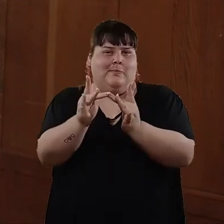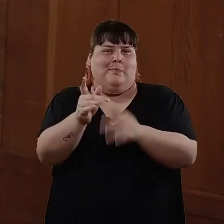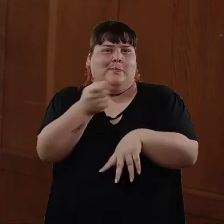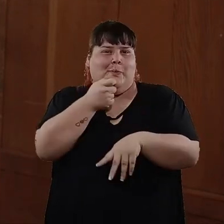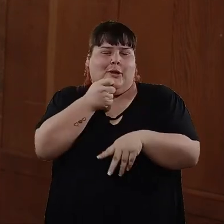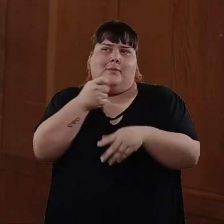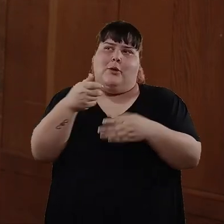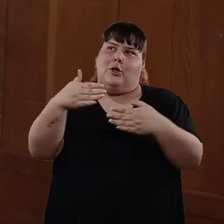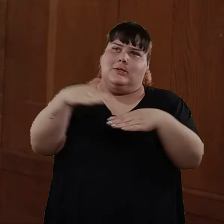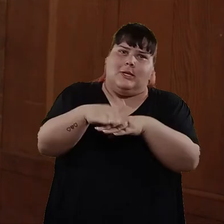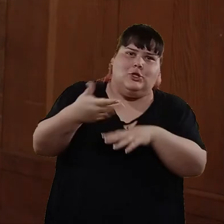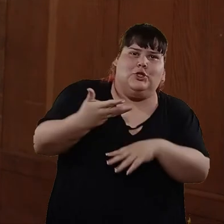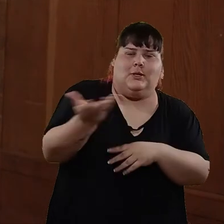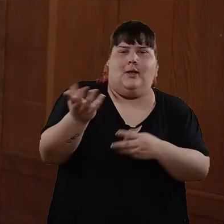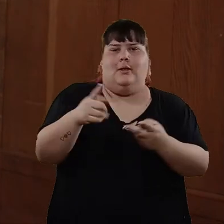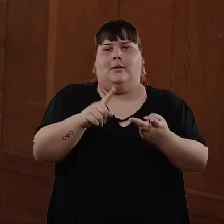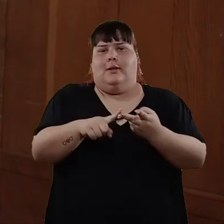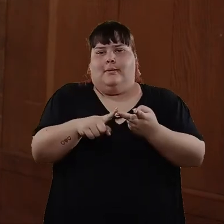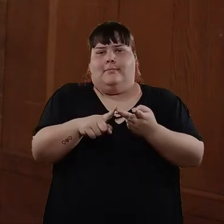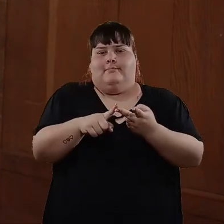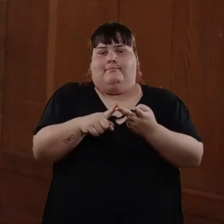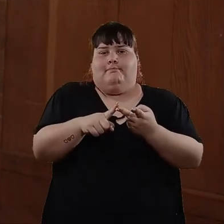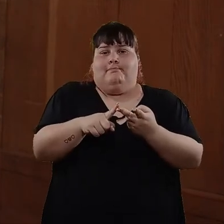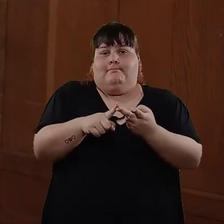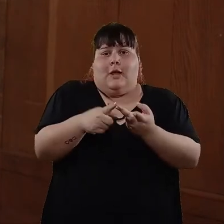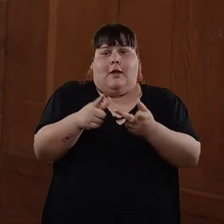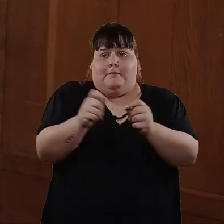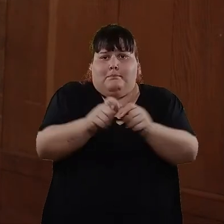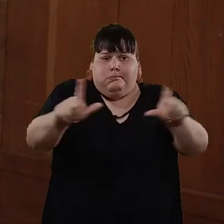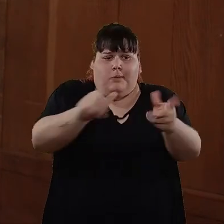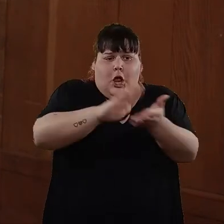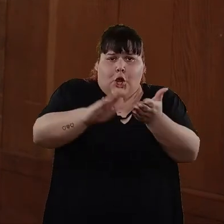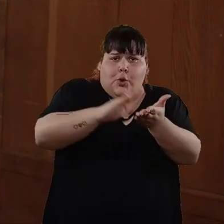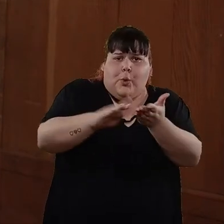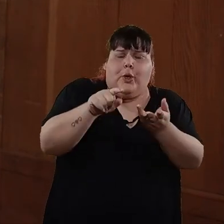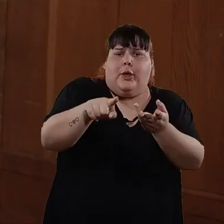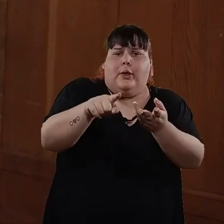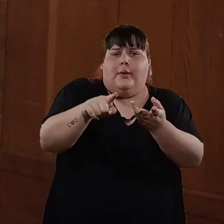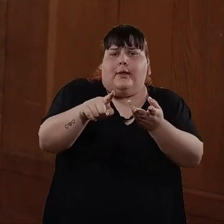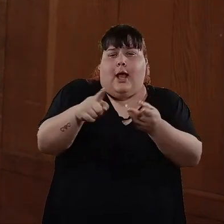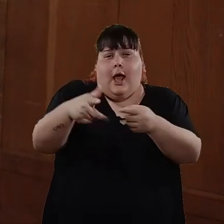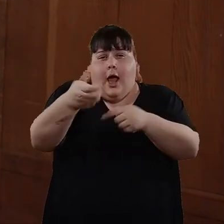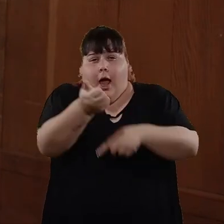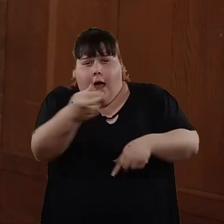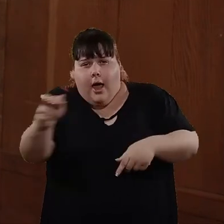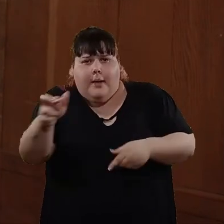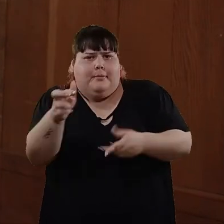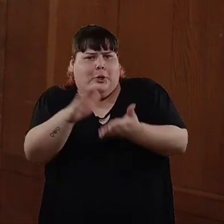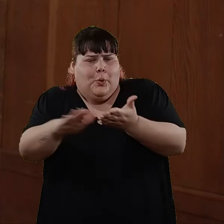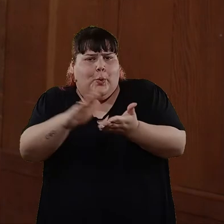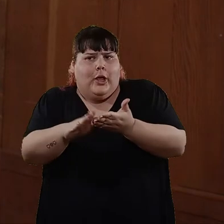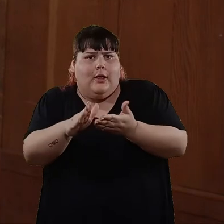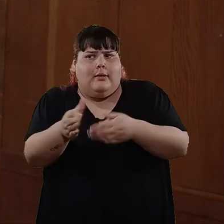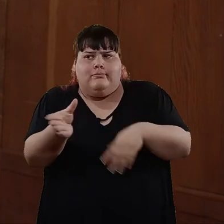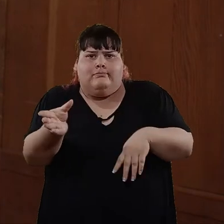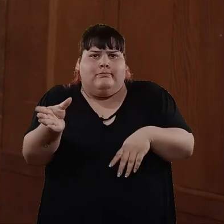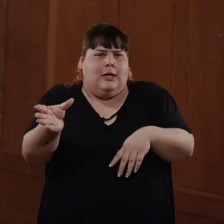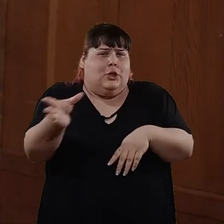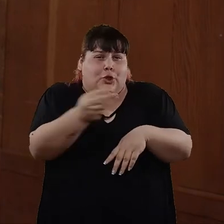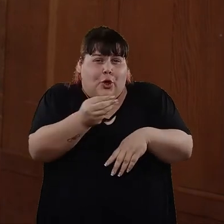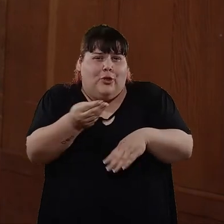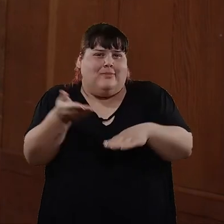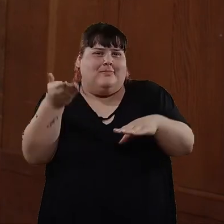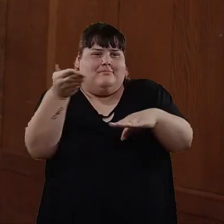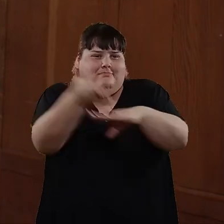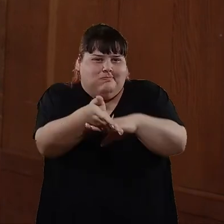digitalización, que tiene que ver con las redes sociales, que tiene que ver con nuevas plataformas, nuevas aplicaciones, a las cuales